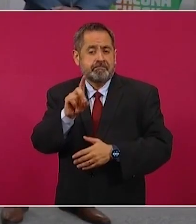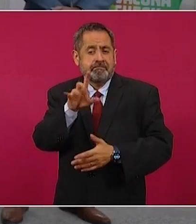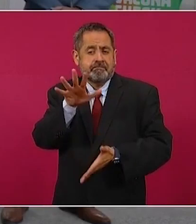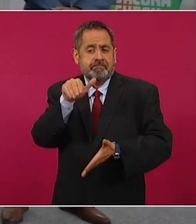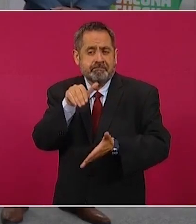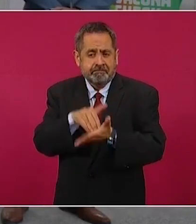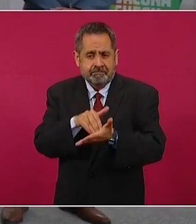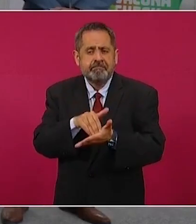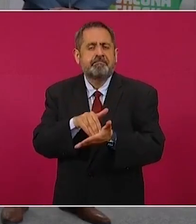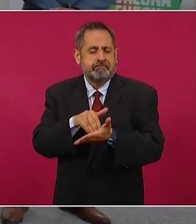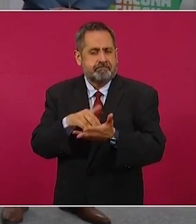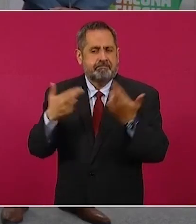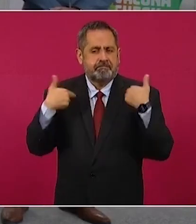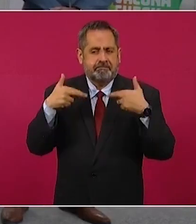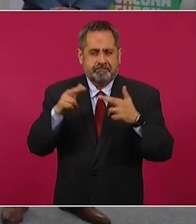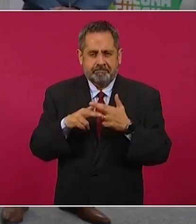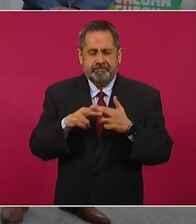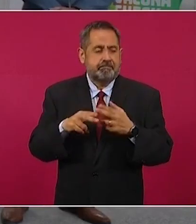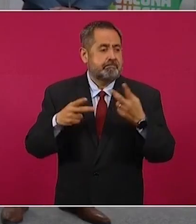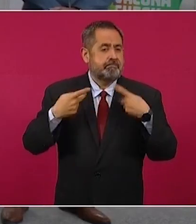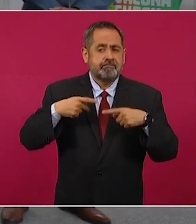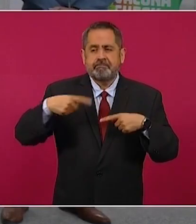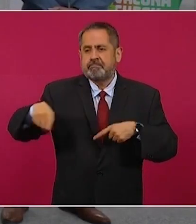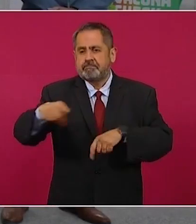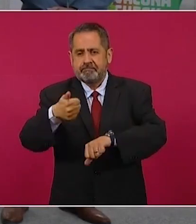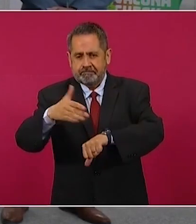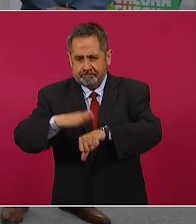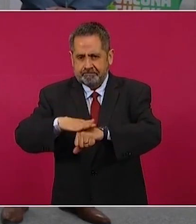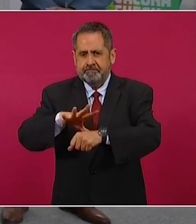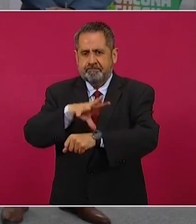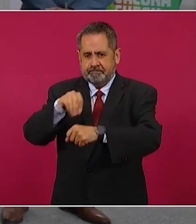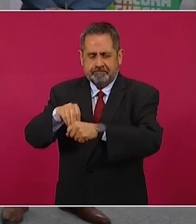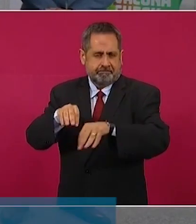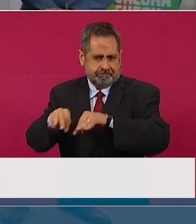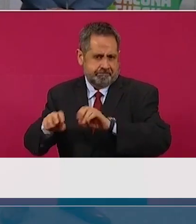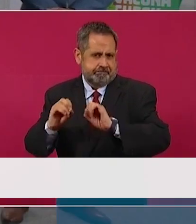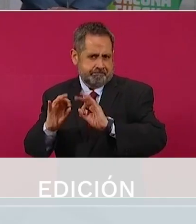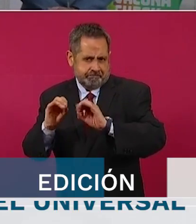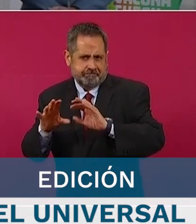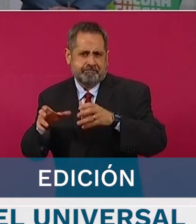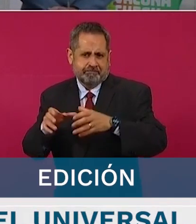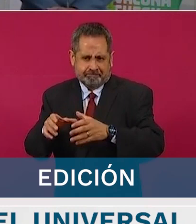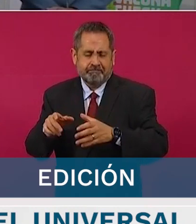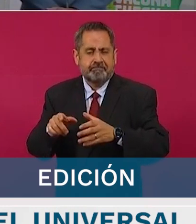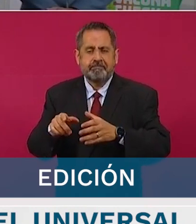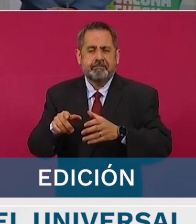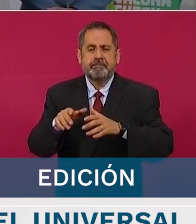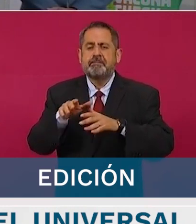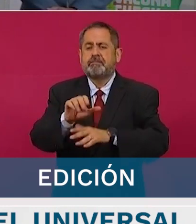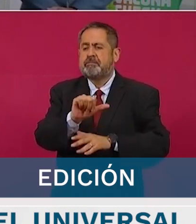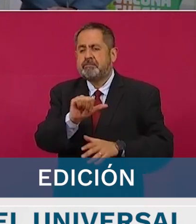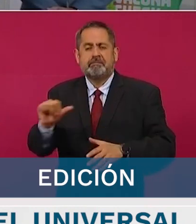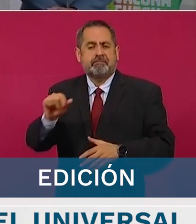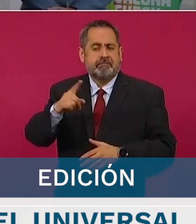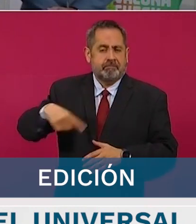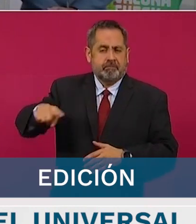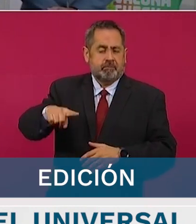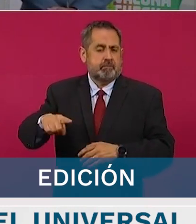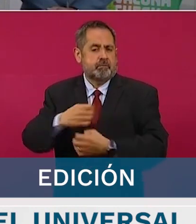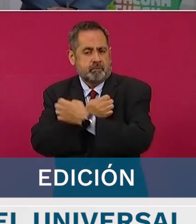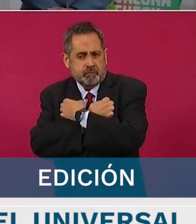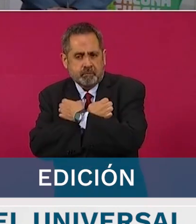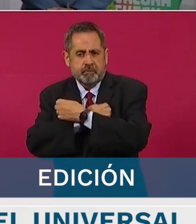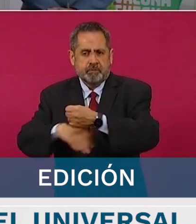maestros, personal administrativo y todo lo relacionado con la educación, tanto